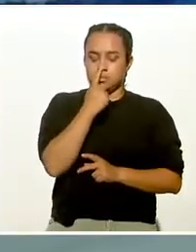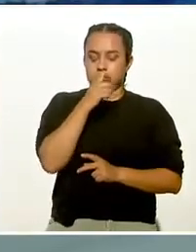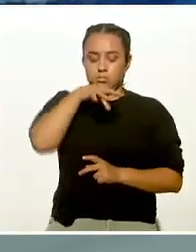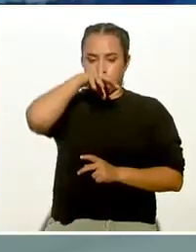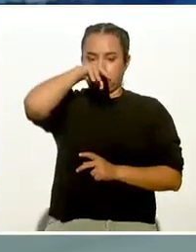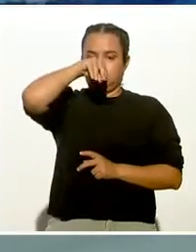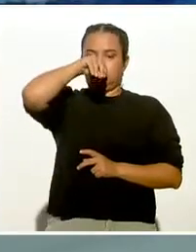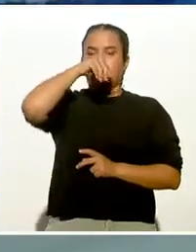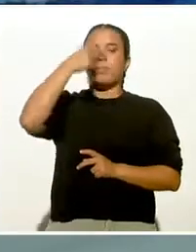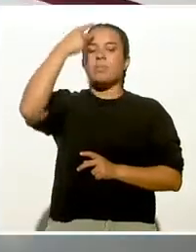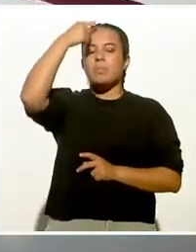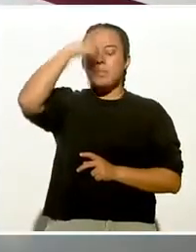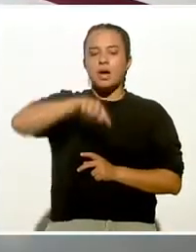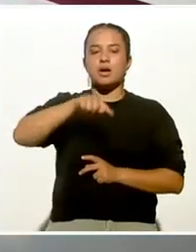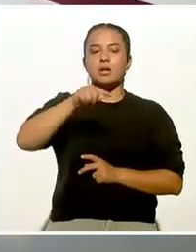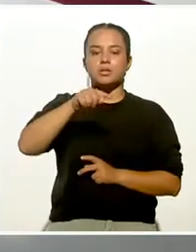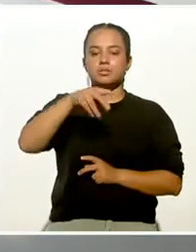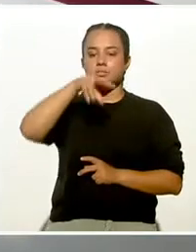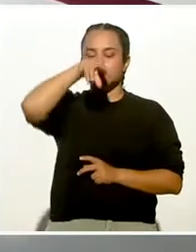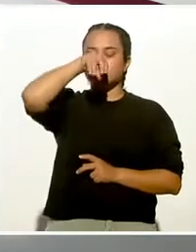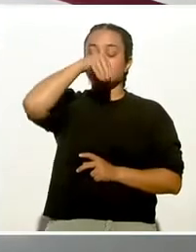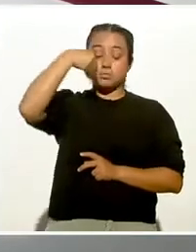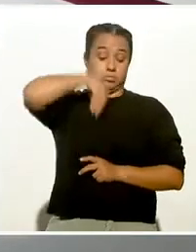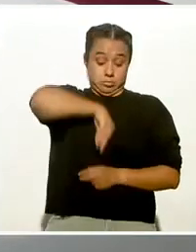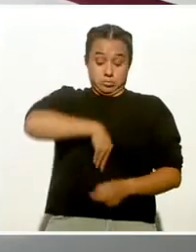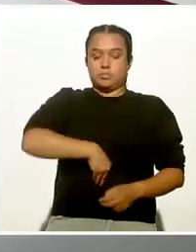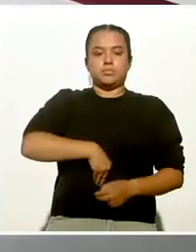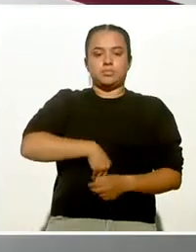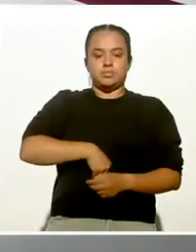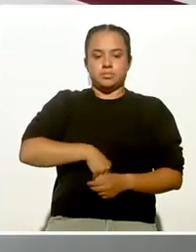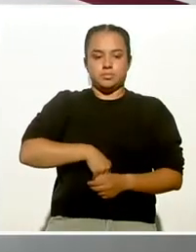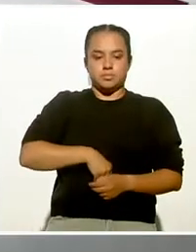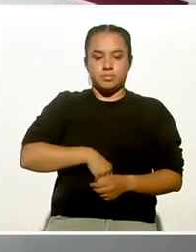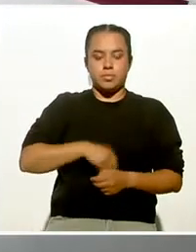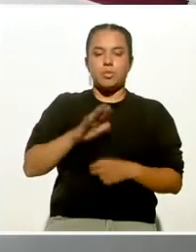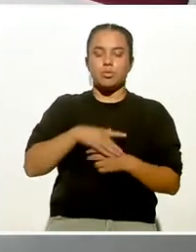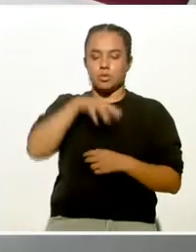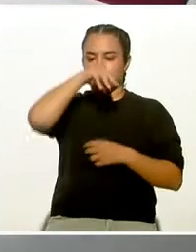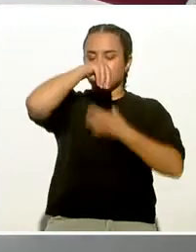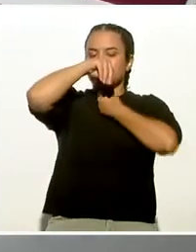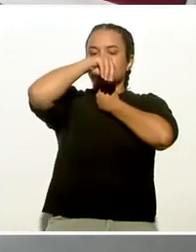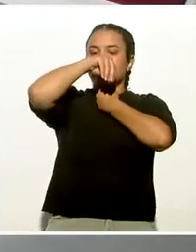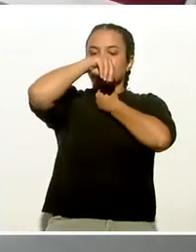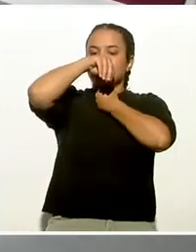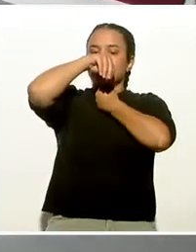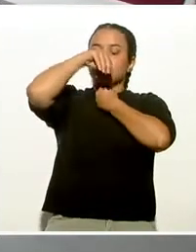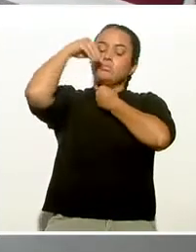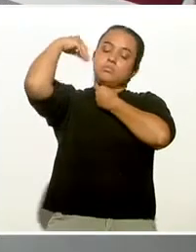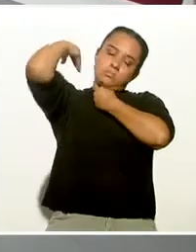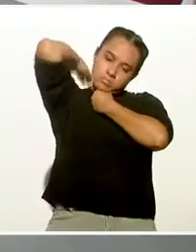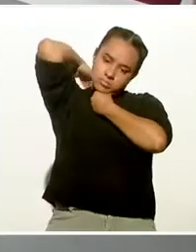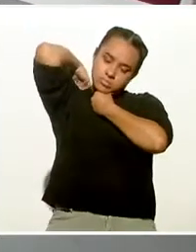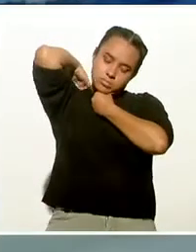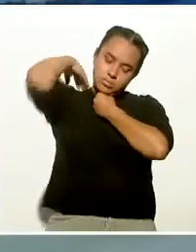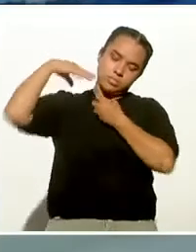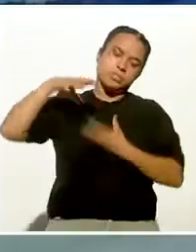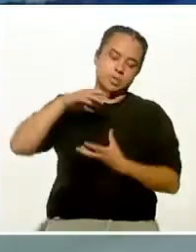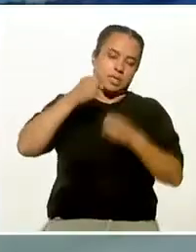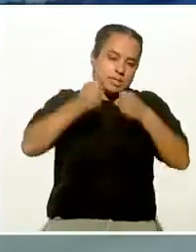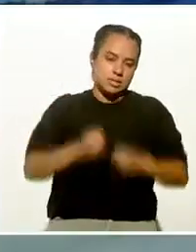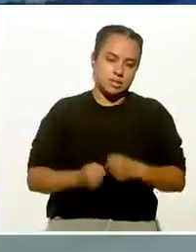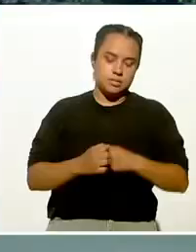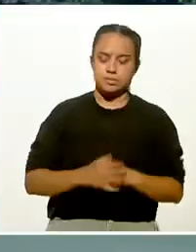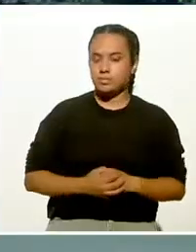tragar el aire porque nuestra epíglotis se cierra y va directamente a los pulmones. Ok, perfecto.